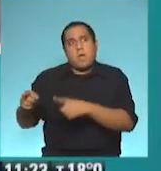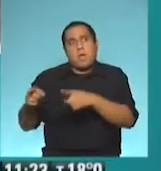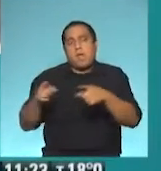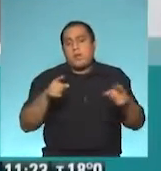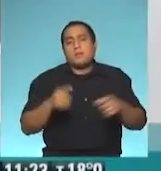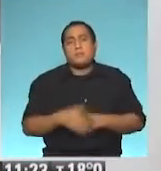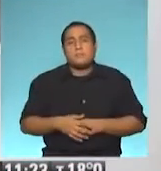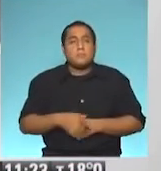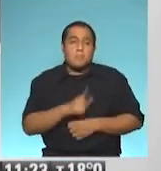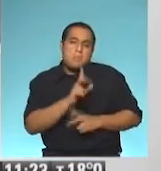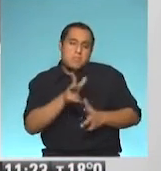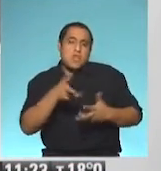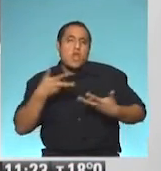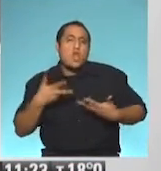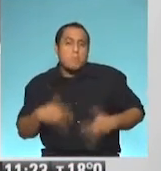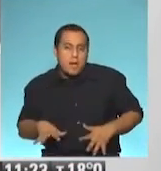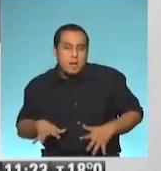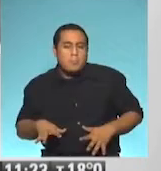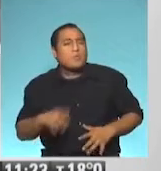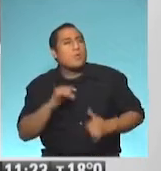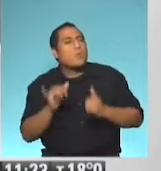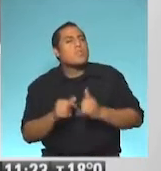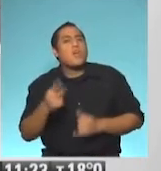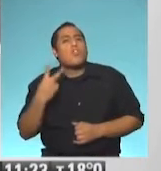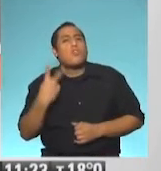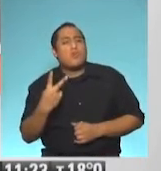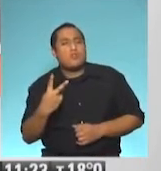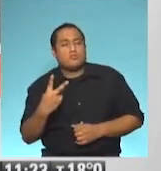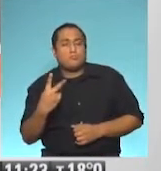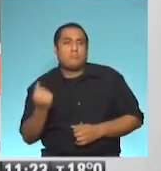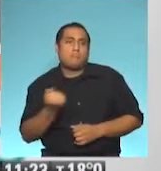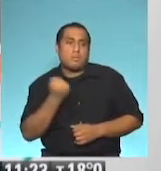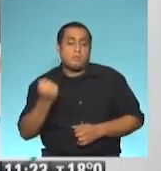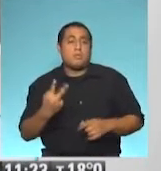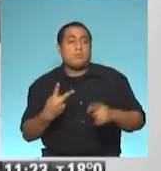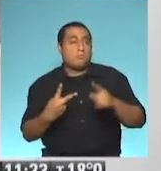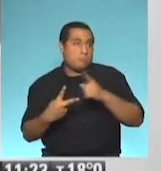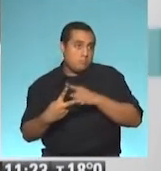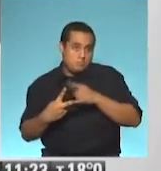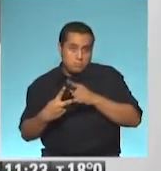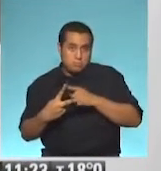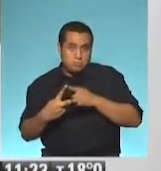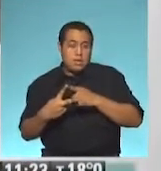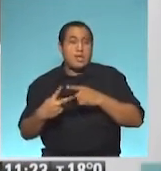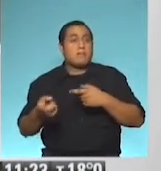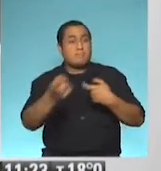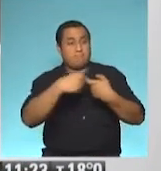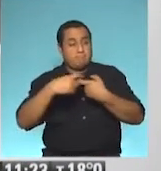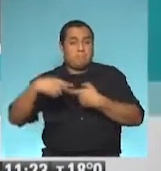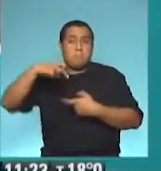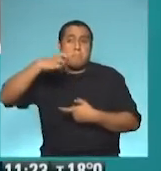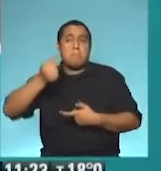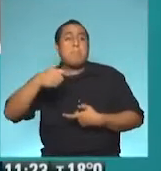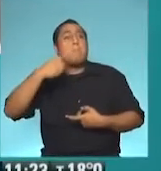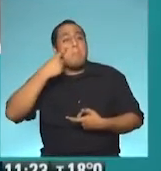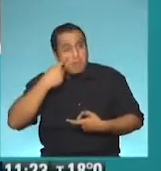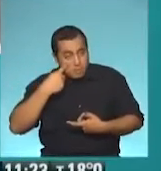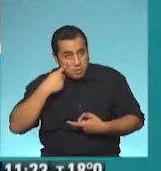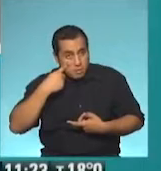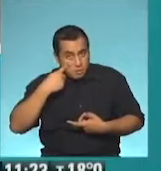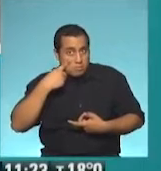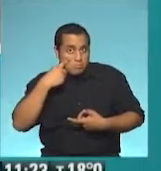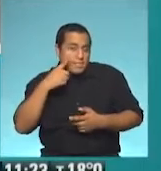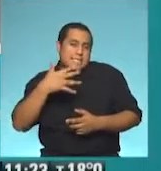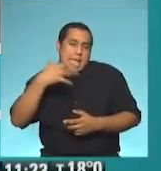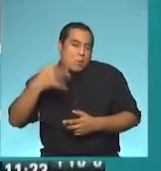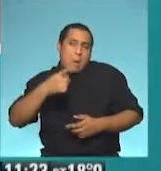Dentro de lo habitual, nombrabas dos, digamos, segmentos muy importantes. Uno son los afiliados a PAMI, que me imagino que te hacen